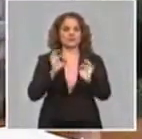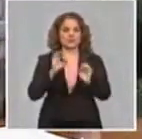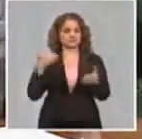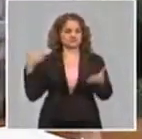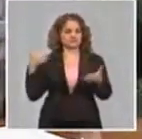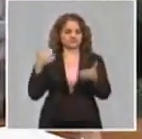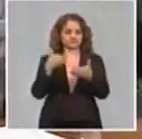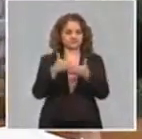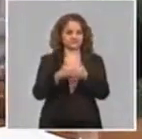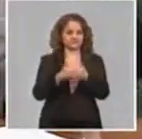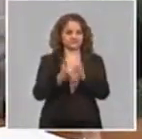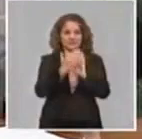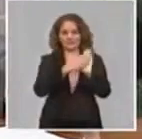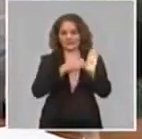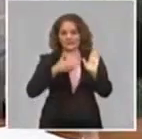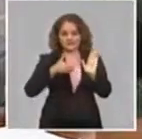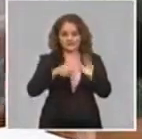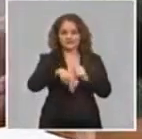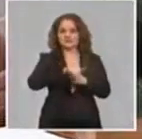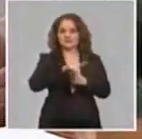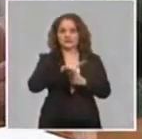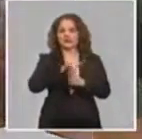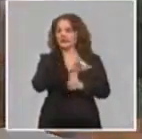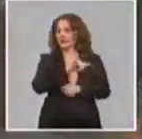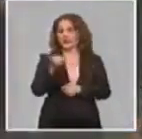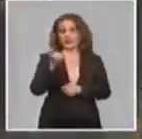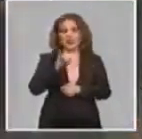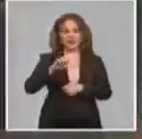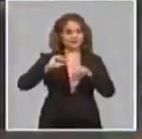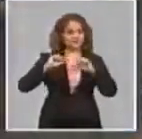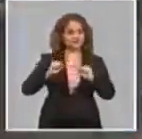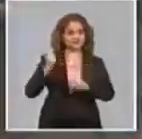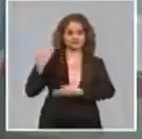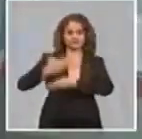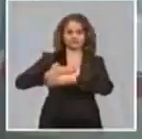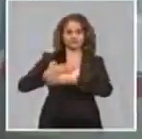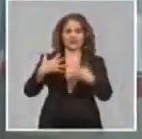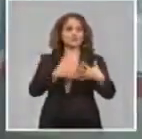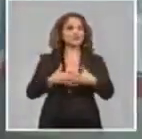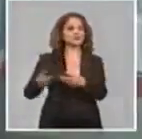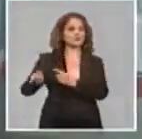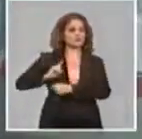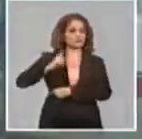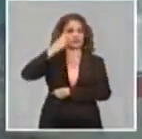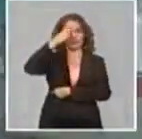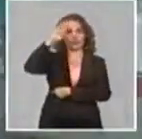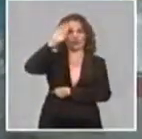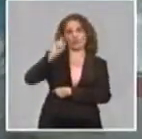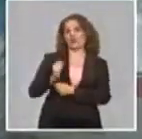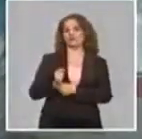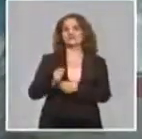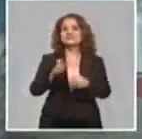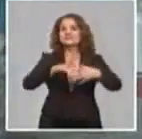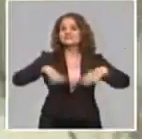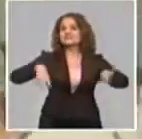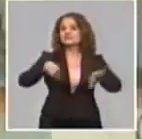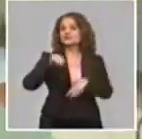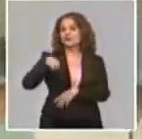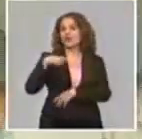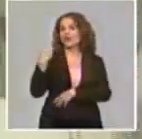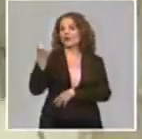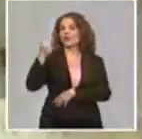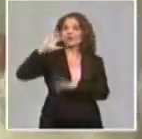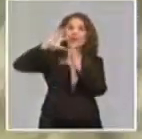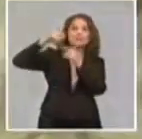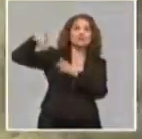con el recrudecimiento del bloqueo, la situación financiera mundial que ha afectado a los renglones de la